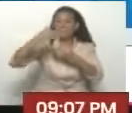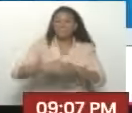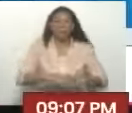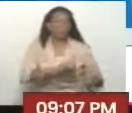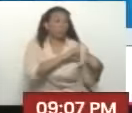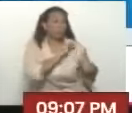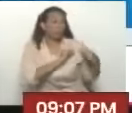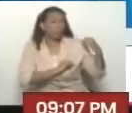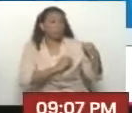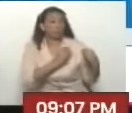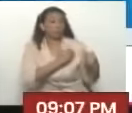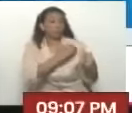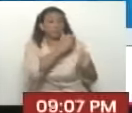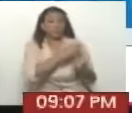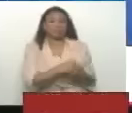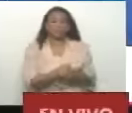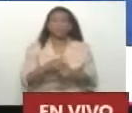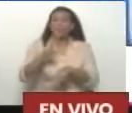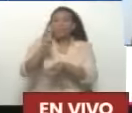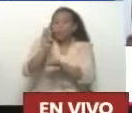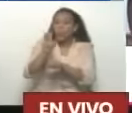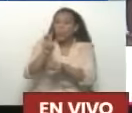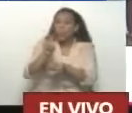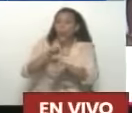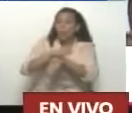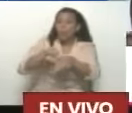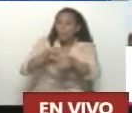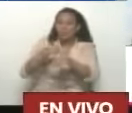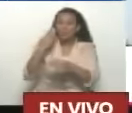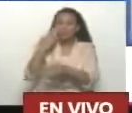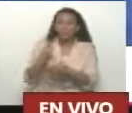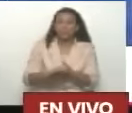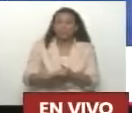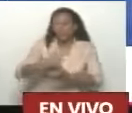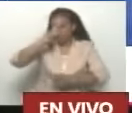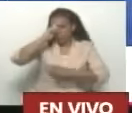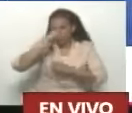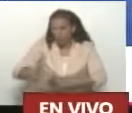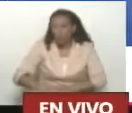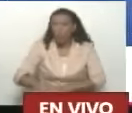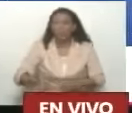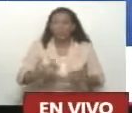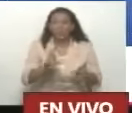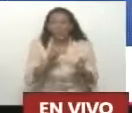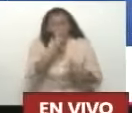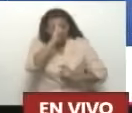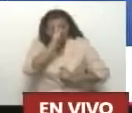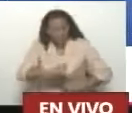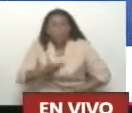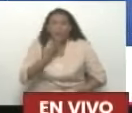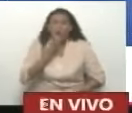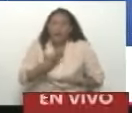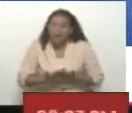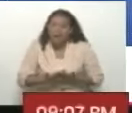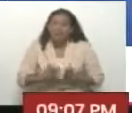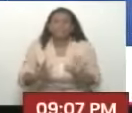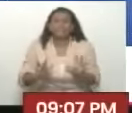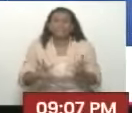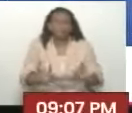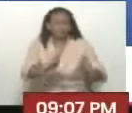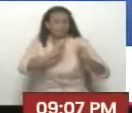Márquez? No, Ministro. Bueno, mi comandante, buenas noches. Honrado con su designación. Designación que